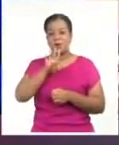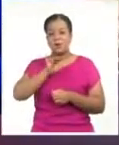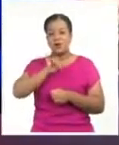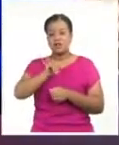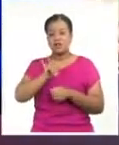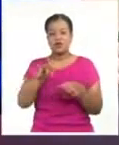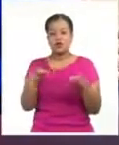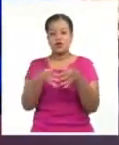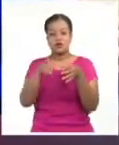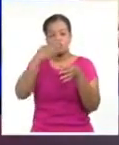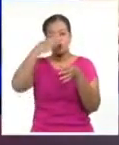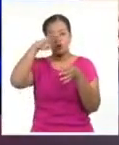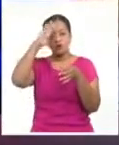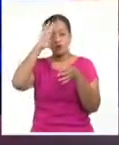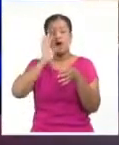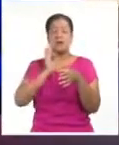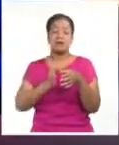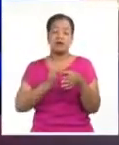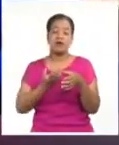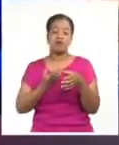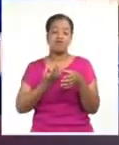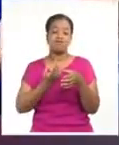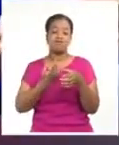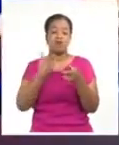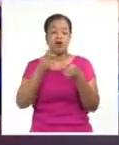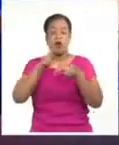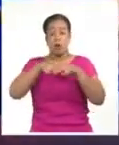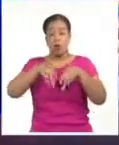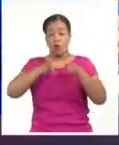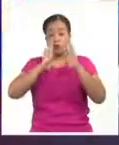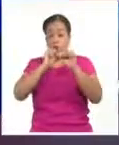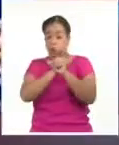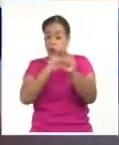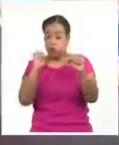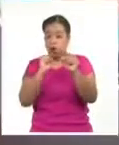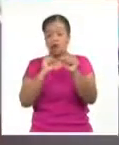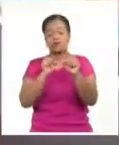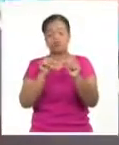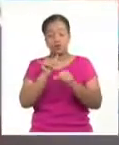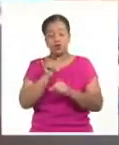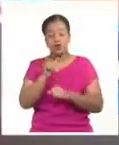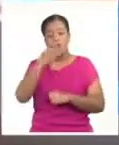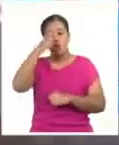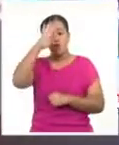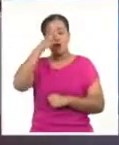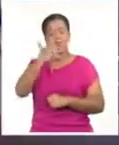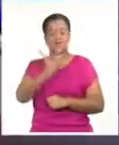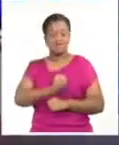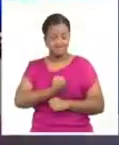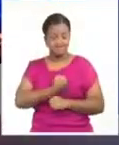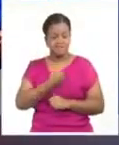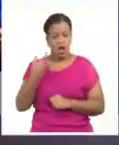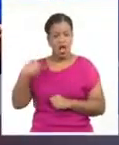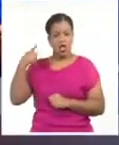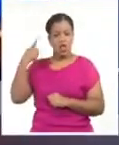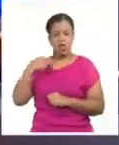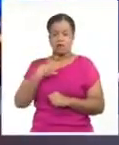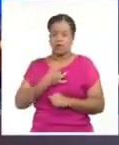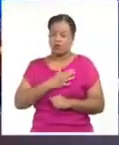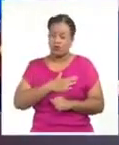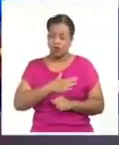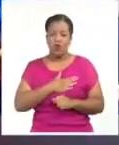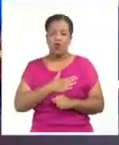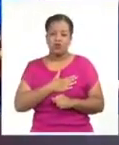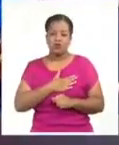que hubieron en Cuba por el accidente de la explosión del hotel Zaratoa. Creo que Cuba estaba de duelo hasta ayer y es un dolor muy grande.